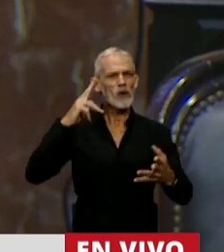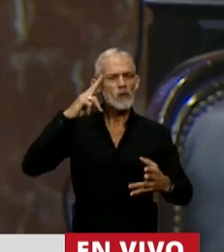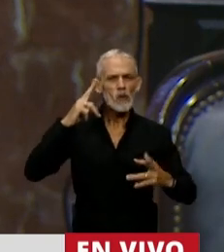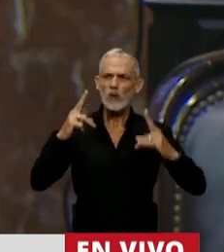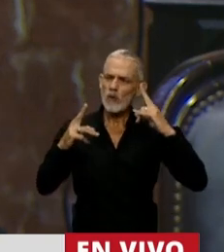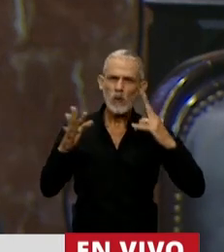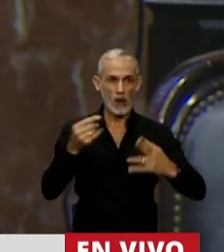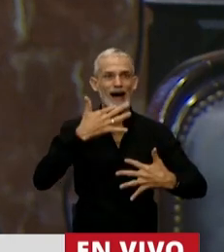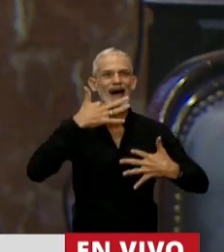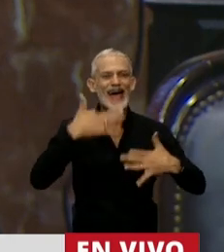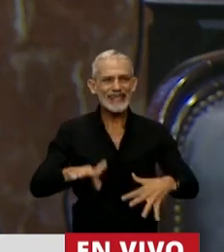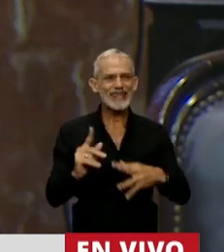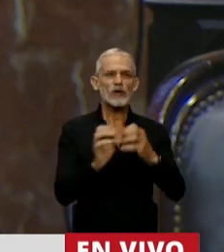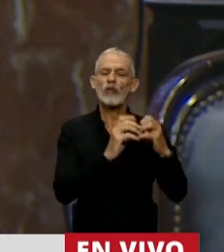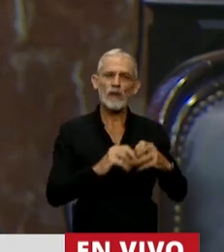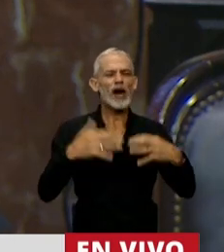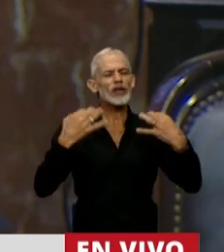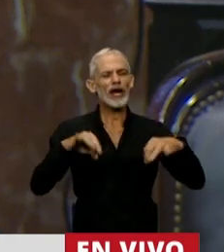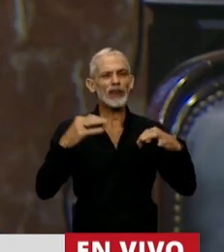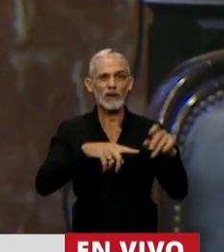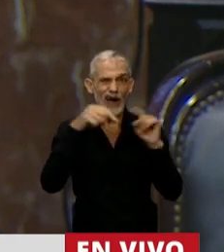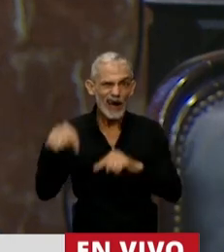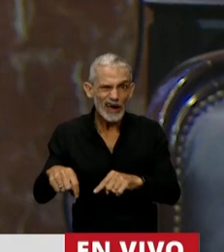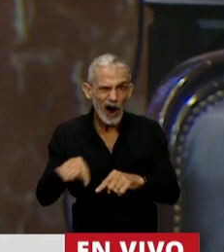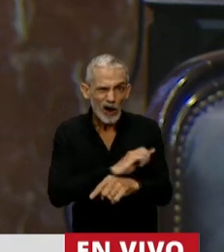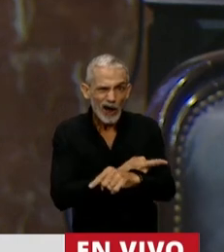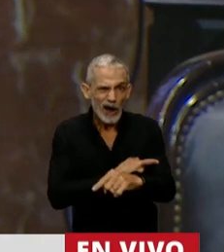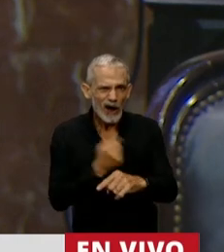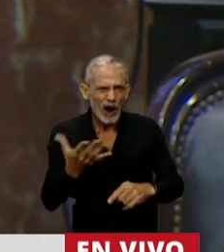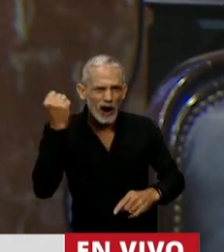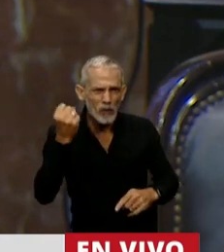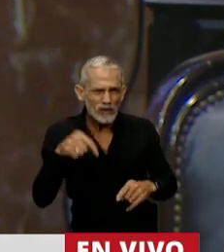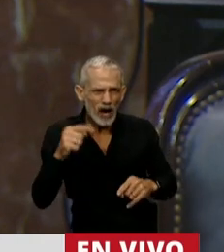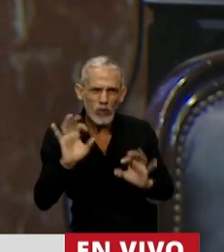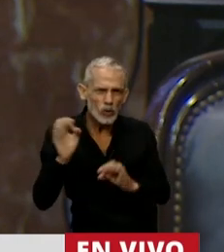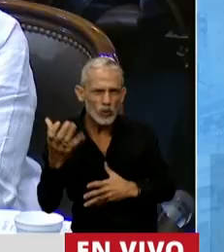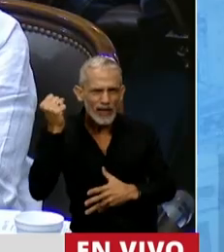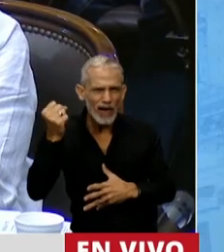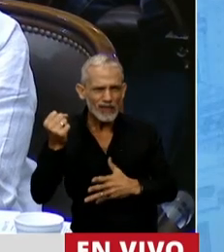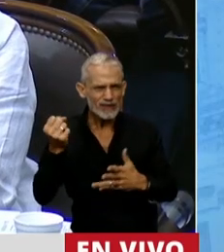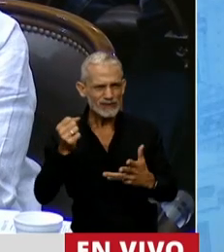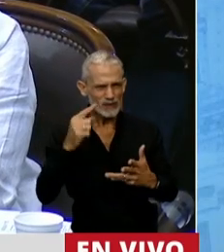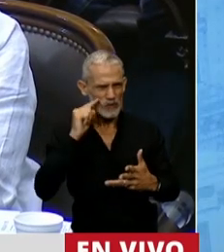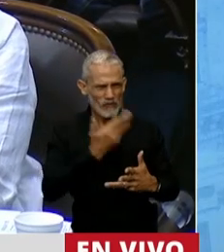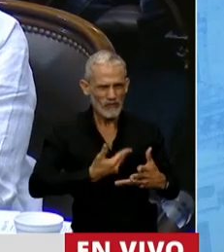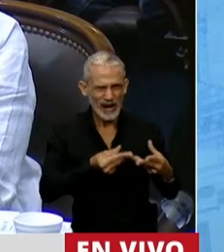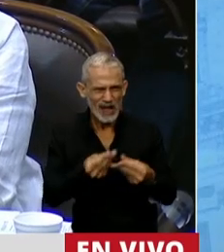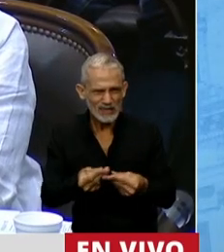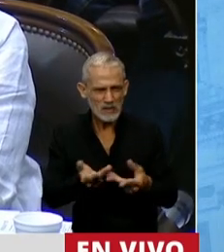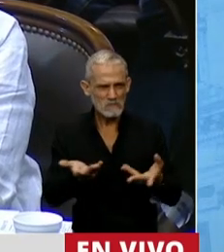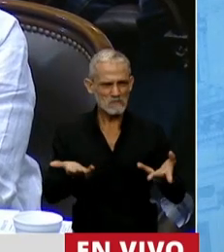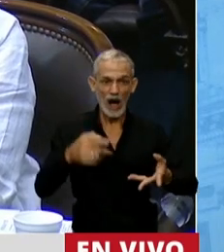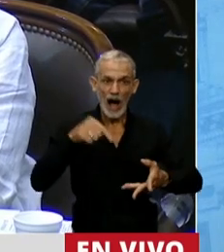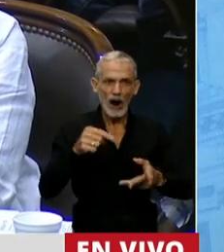era porque entendió que era un debate que había que darse y ahora es oportunismo. Ahora estamos intentando esconder